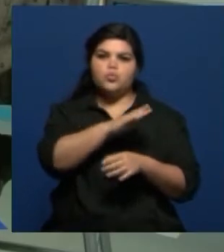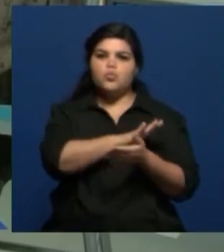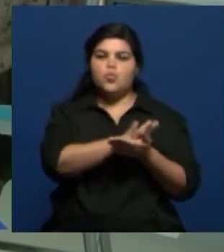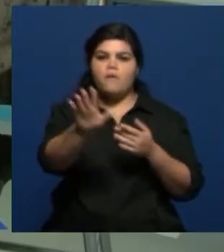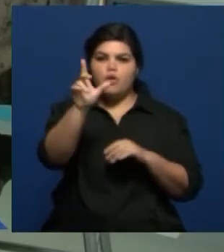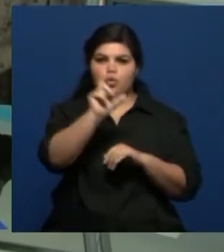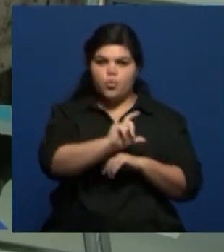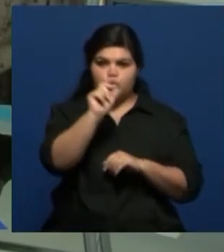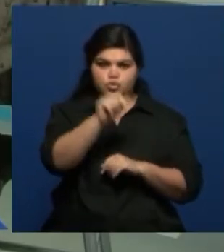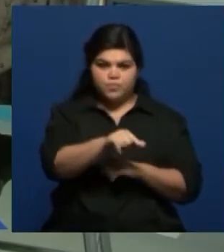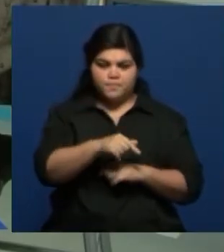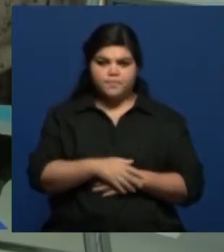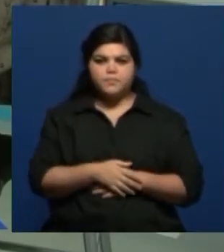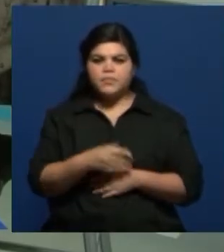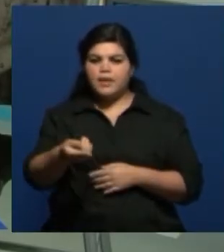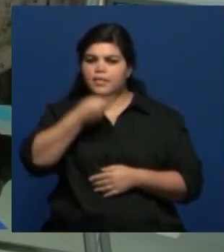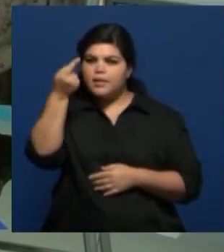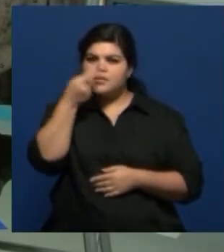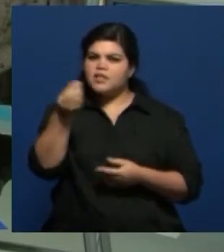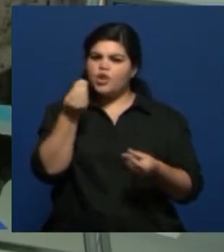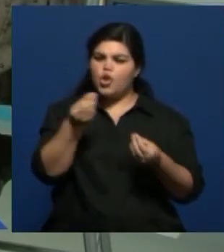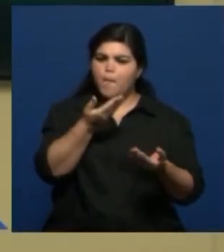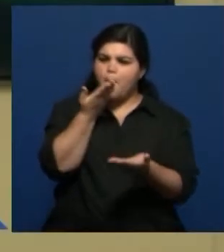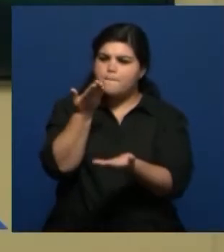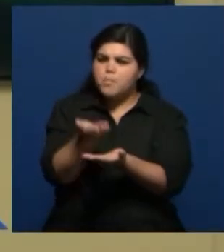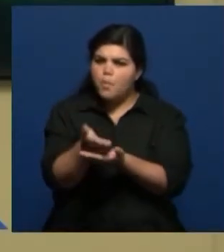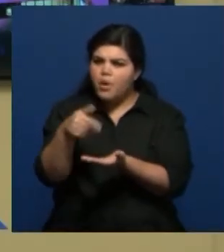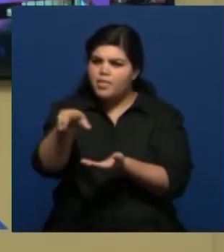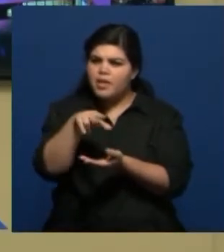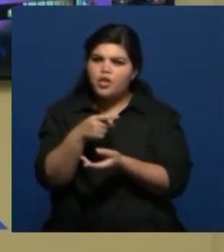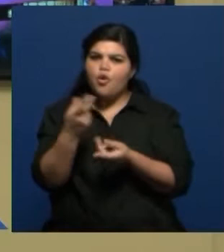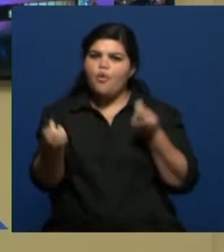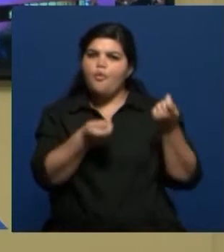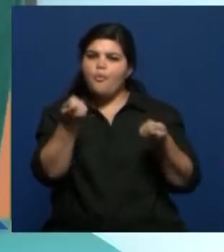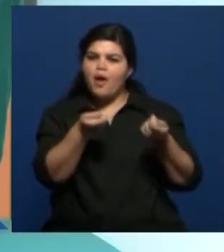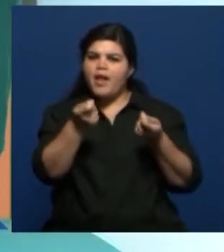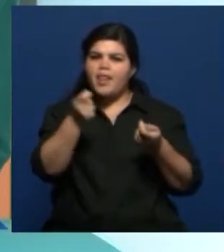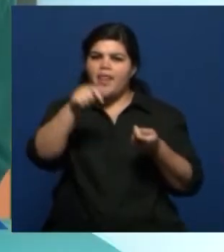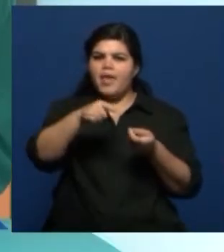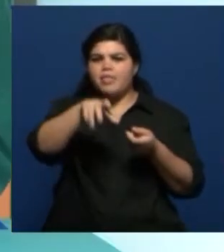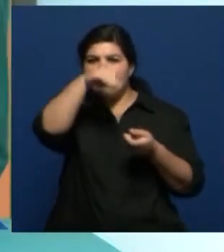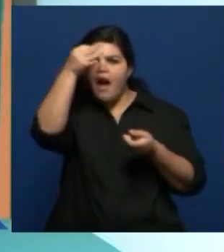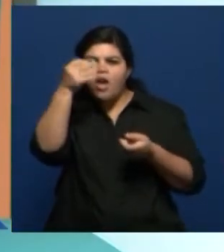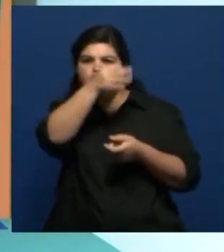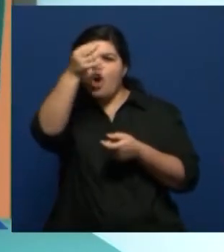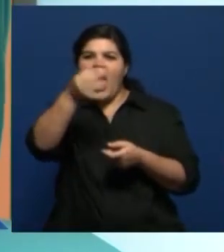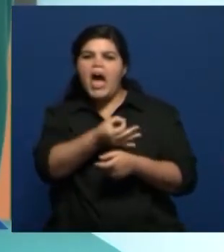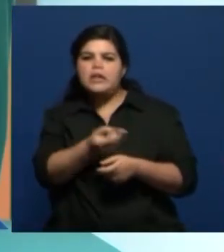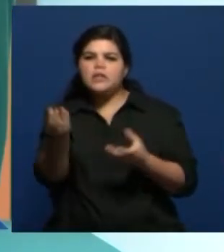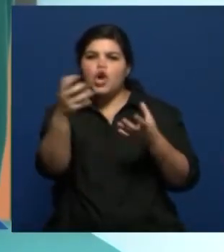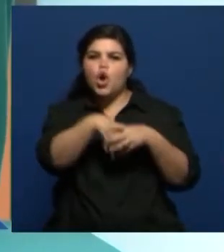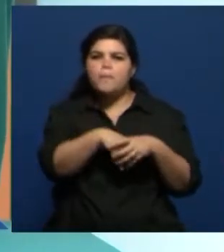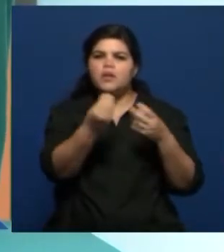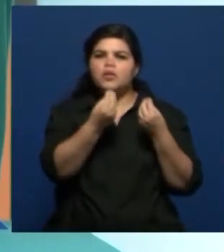es una apuesta interesante, me imagino. ¿Cómo lo recibieron estos artistas en esta combinación y fusión de artes allí en el Deparque, vamos a ver? Este, sí, bueno,